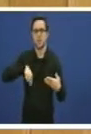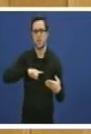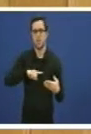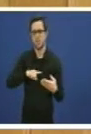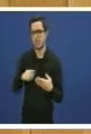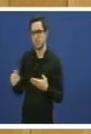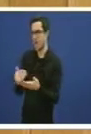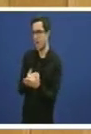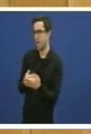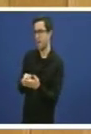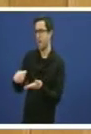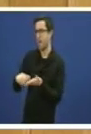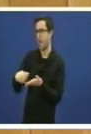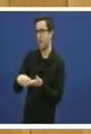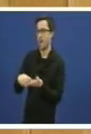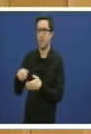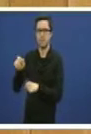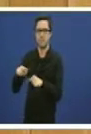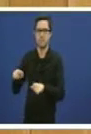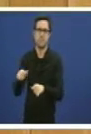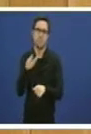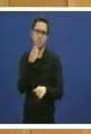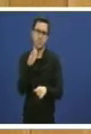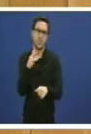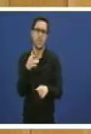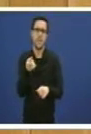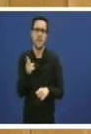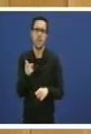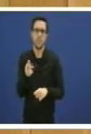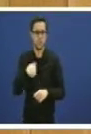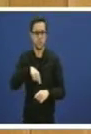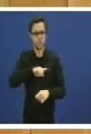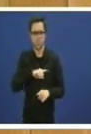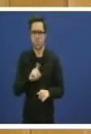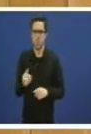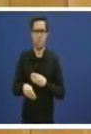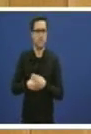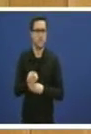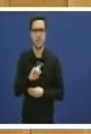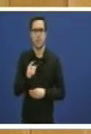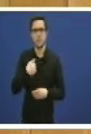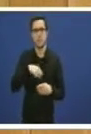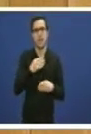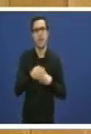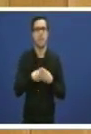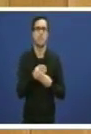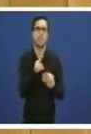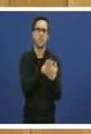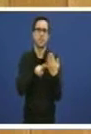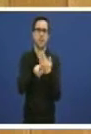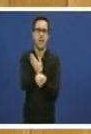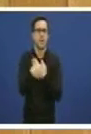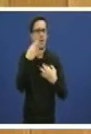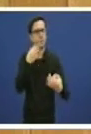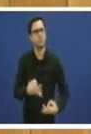por la asistencia que ten dereito a Consellería de Sanidade actúa con legalidade e transparencia a rigor mediante procedimientos